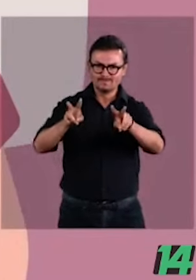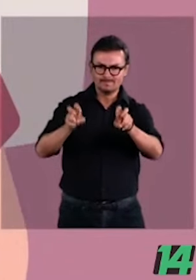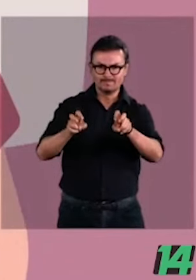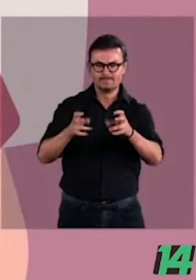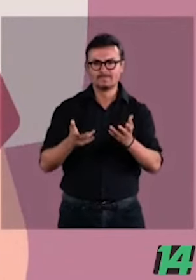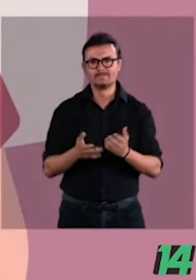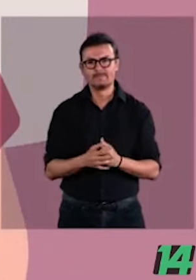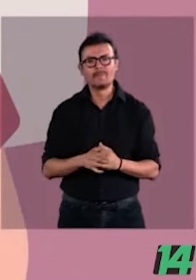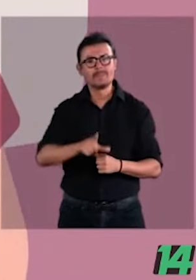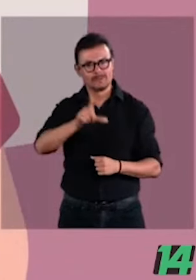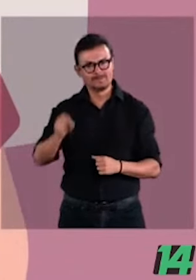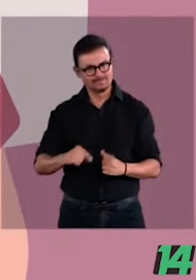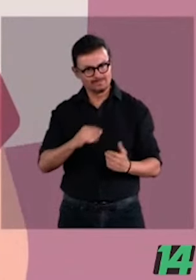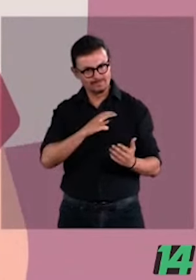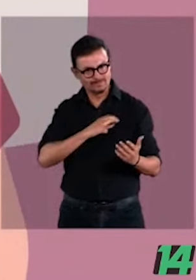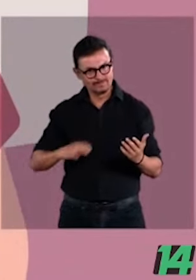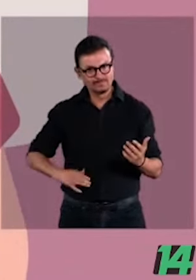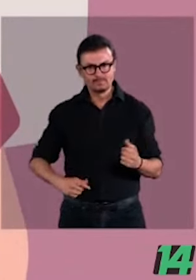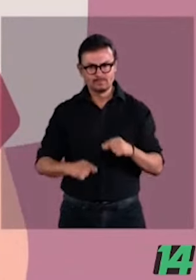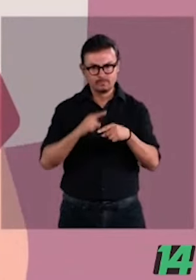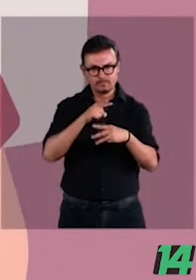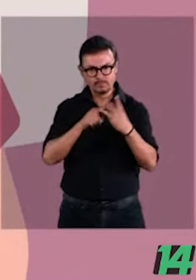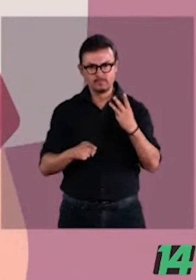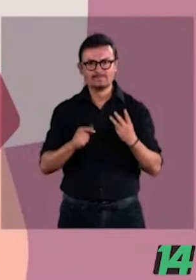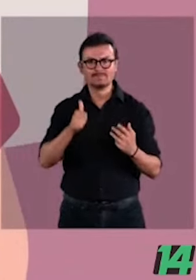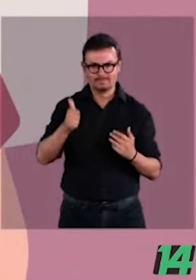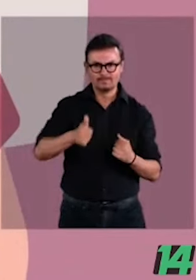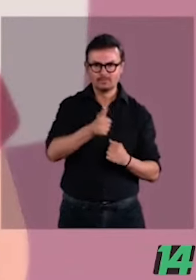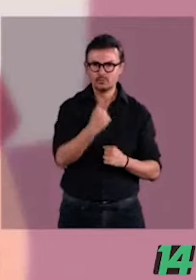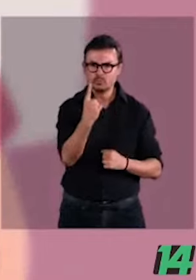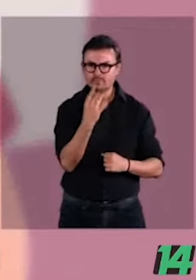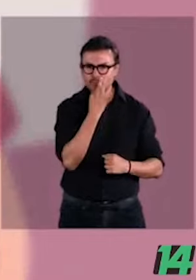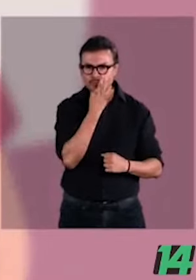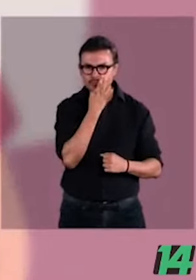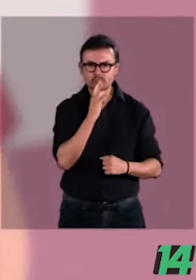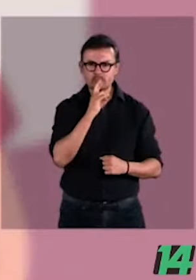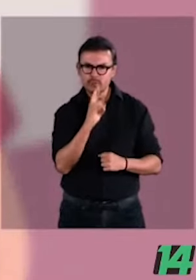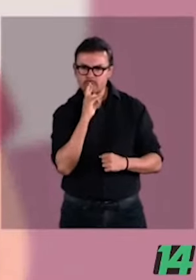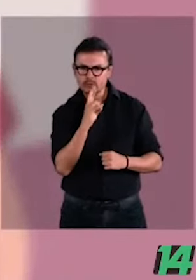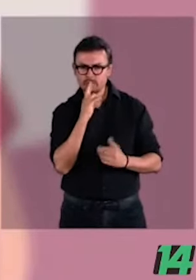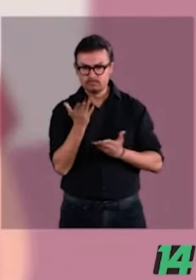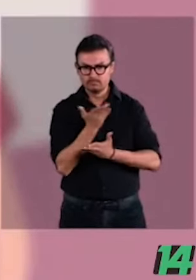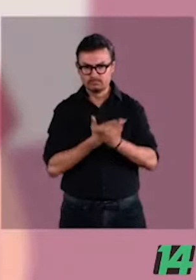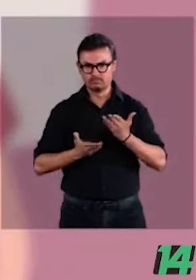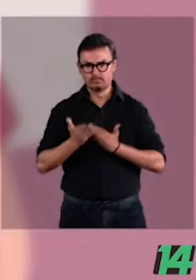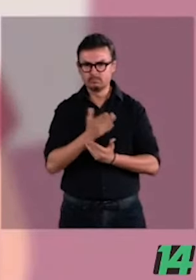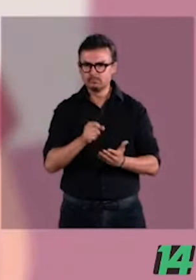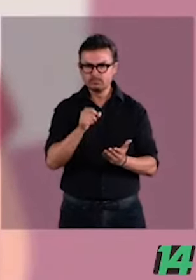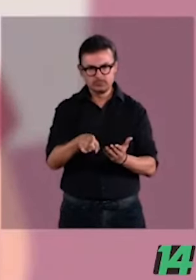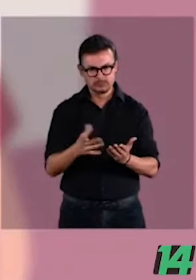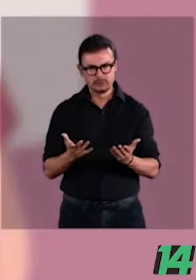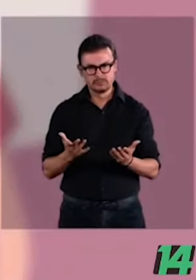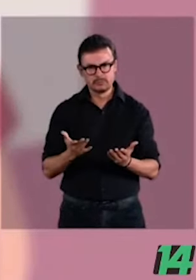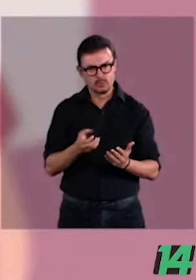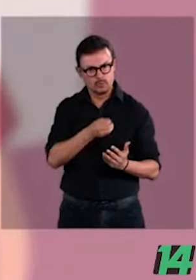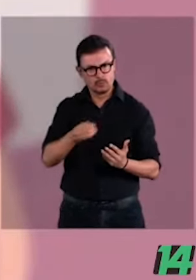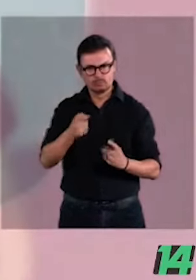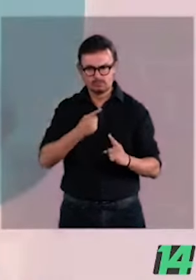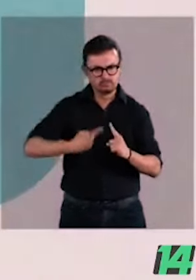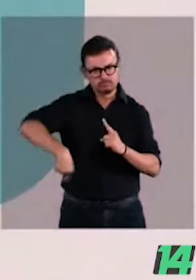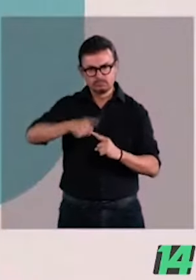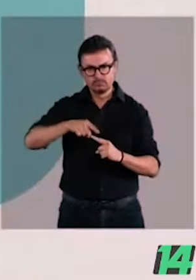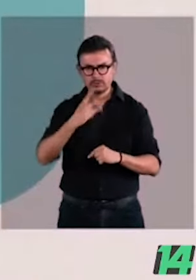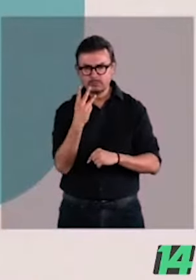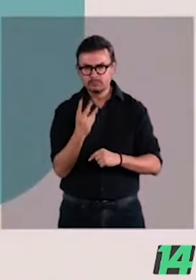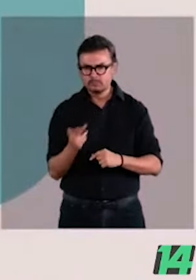candidatas y el candidato contarán con un minuto para réplica. Esta dinámica se repetirá hasta agotar las tres preguntas